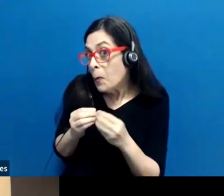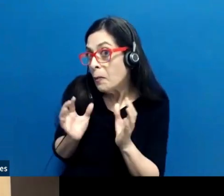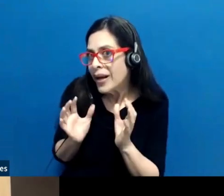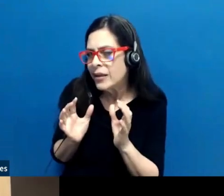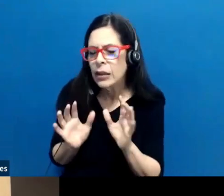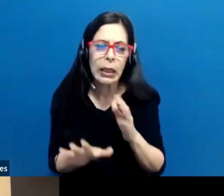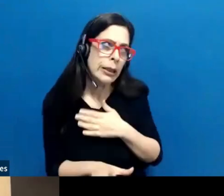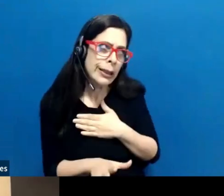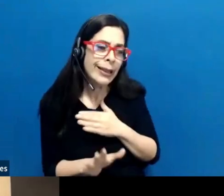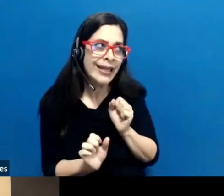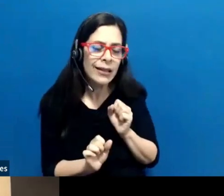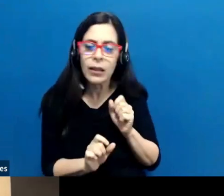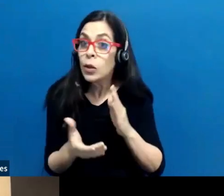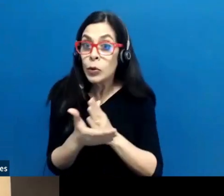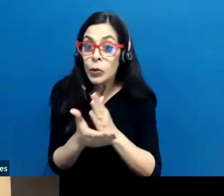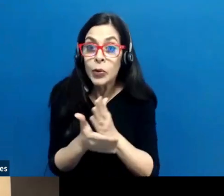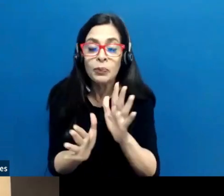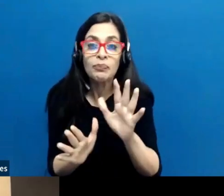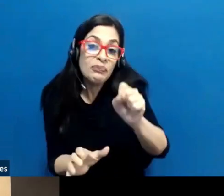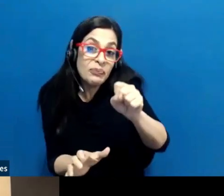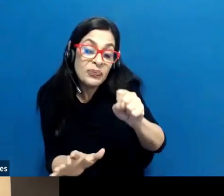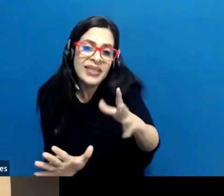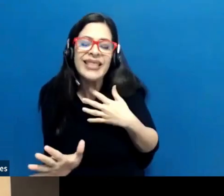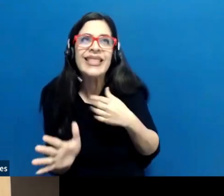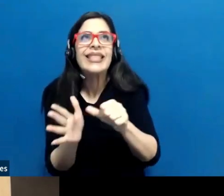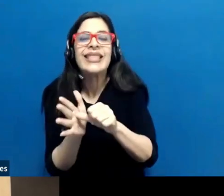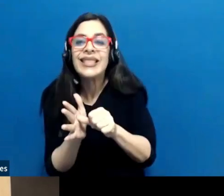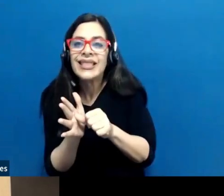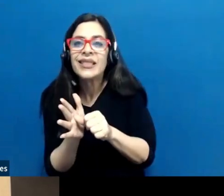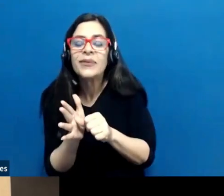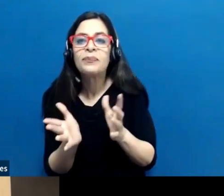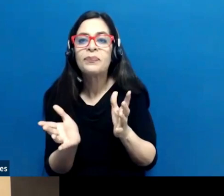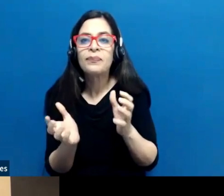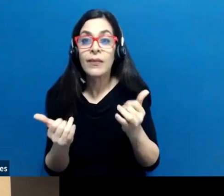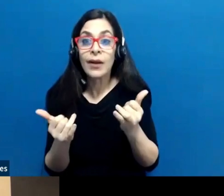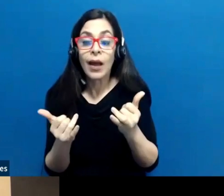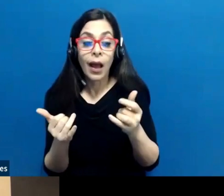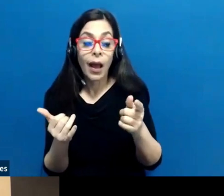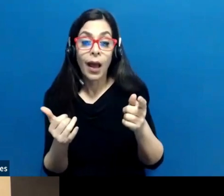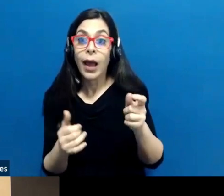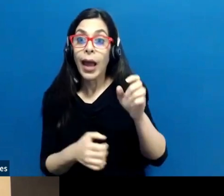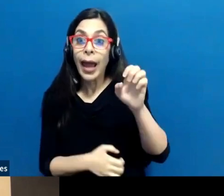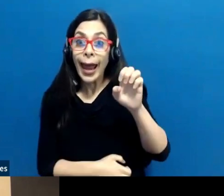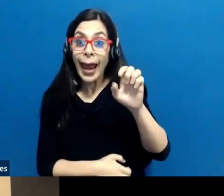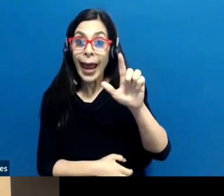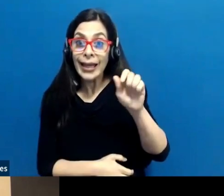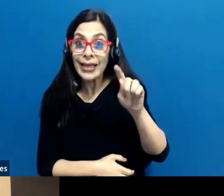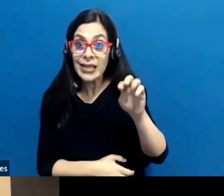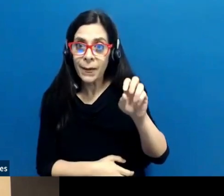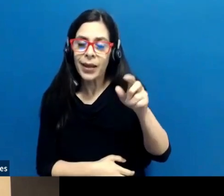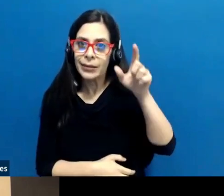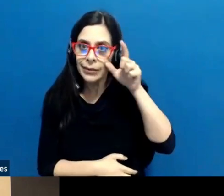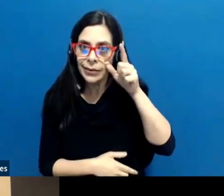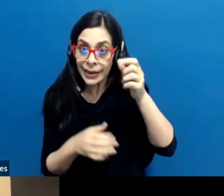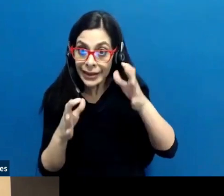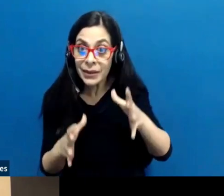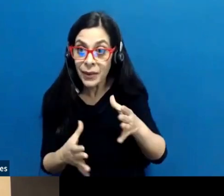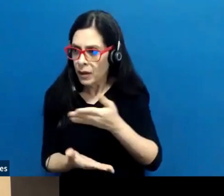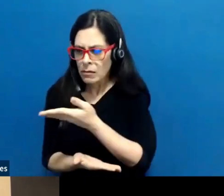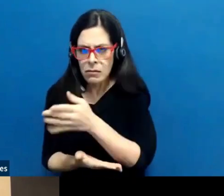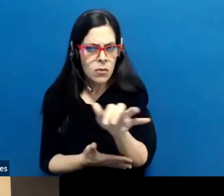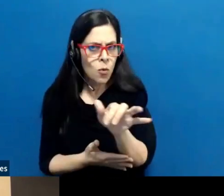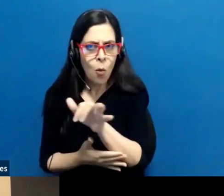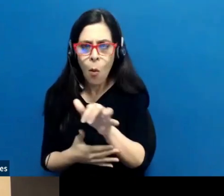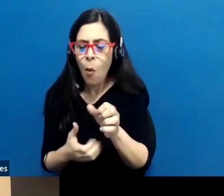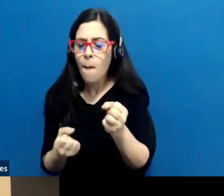No, no. No, que iba a destacar la labor que hace Elisa en Morales, de intérpretes como ella,